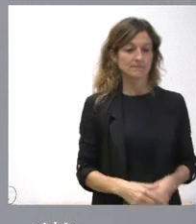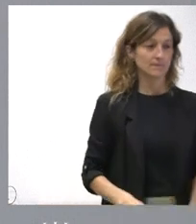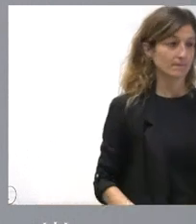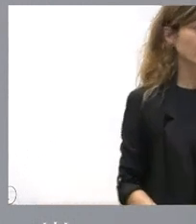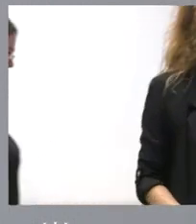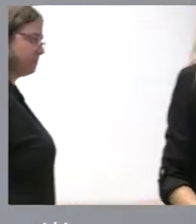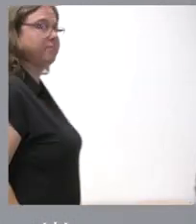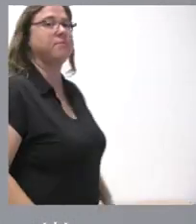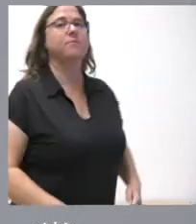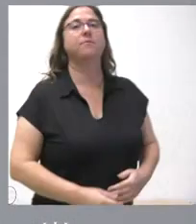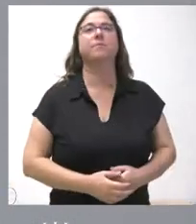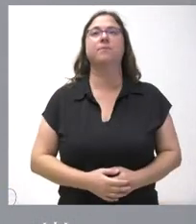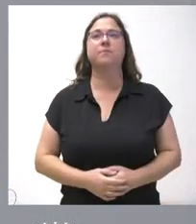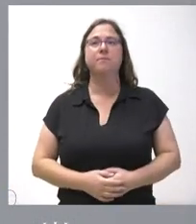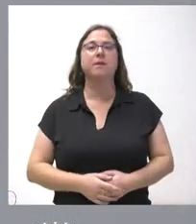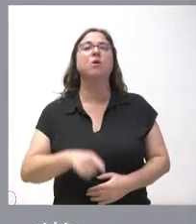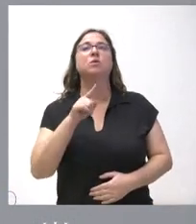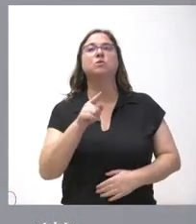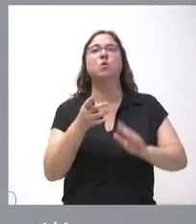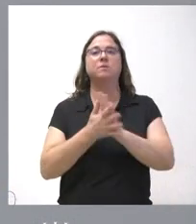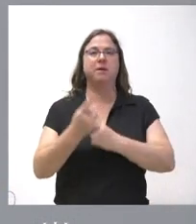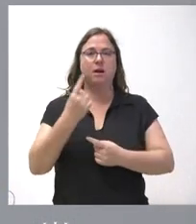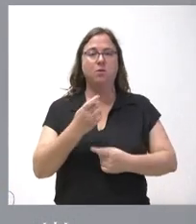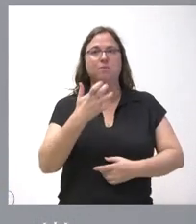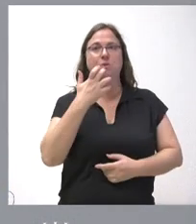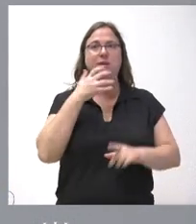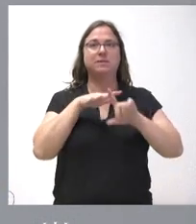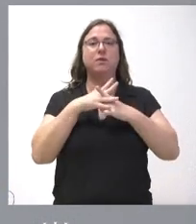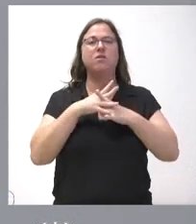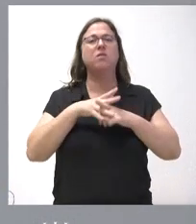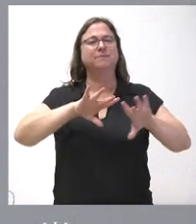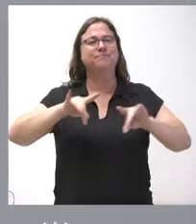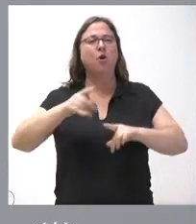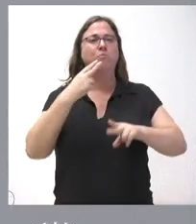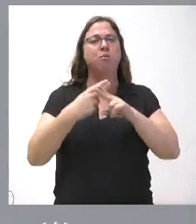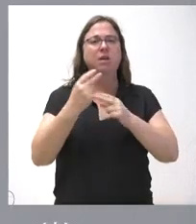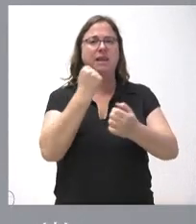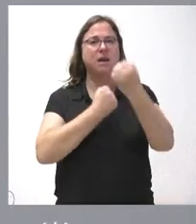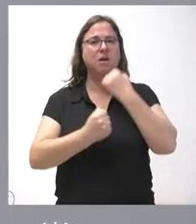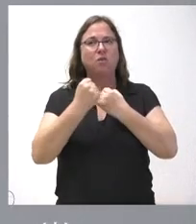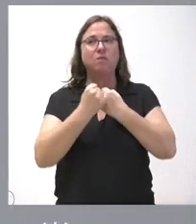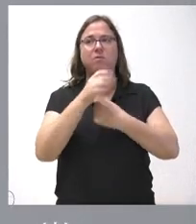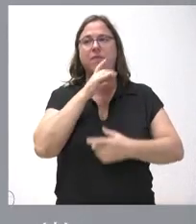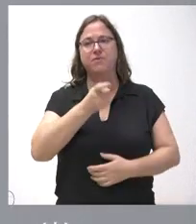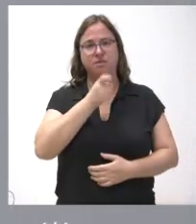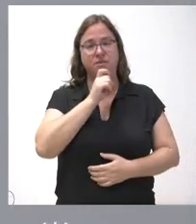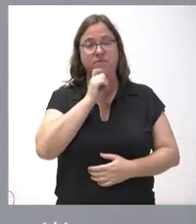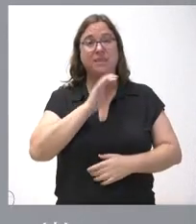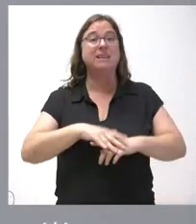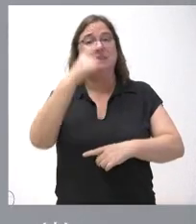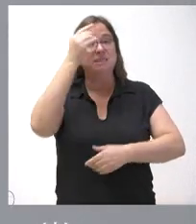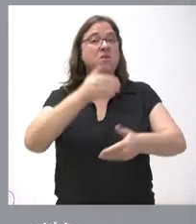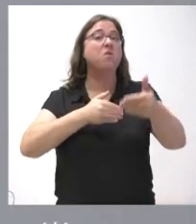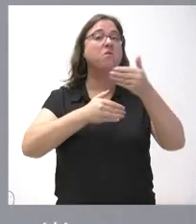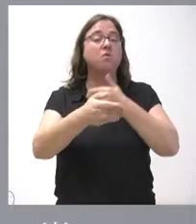escenario geopolítico y geoeconómico es muy complejo en este momento y es difícil saber cómo va a evolucionar en los próximos meses.